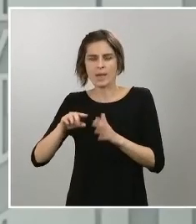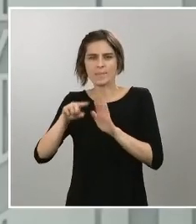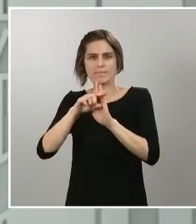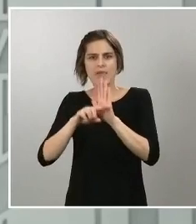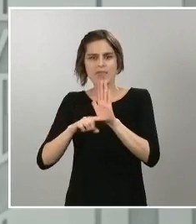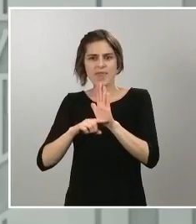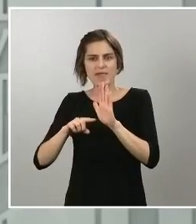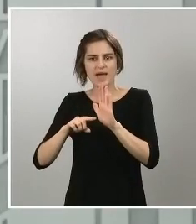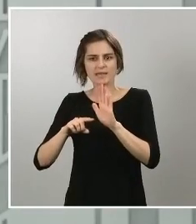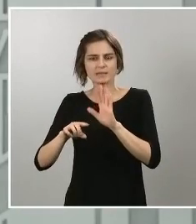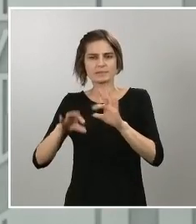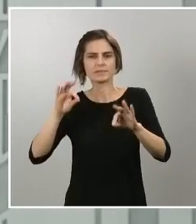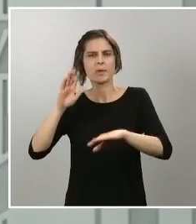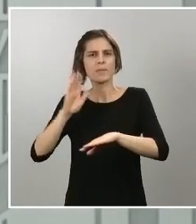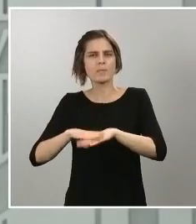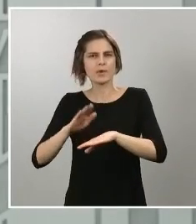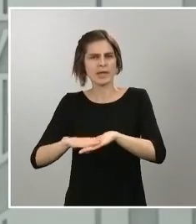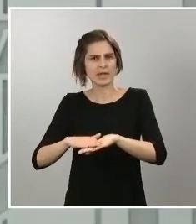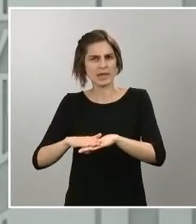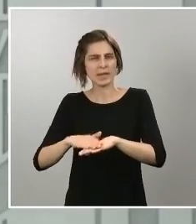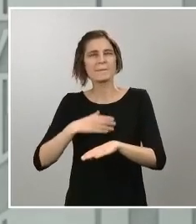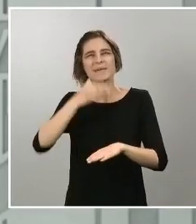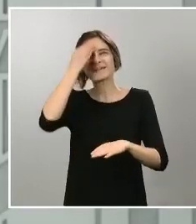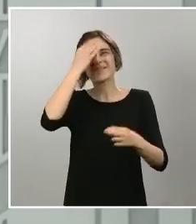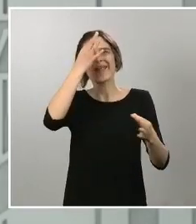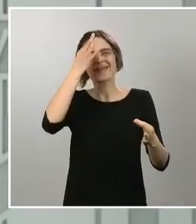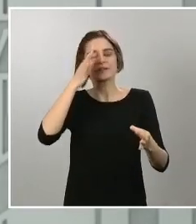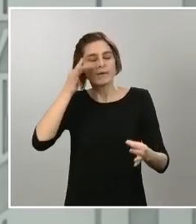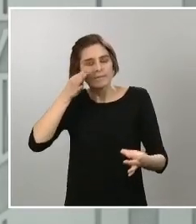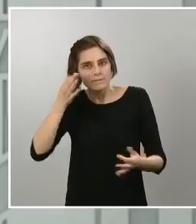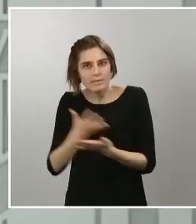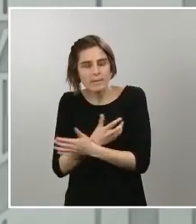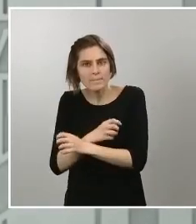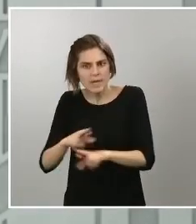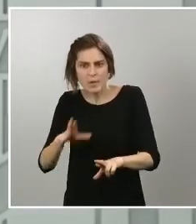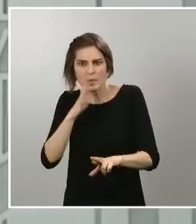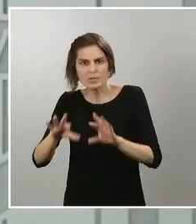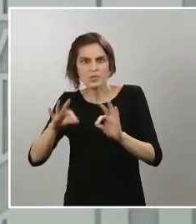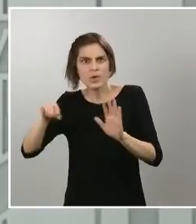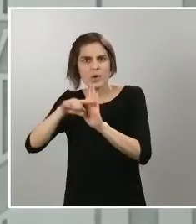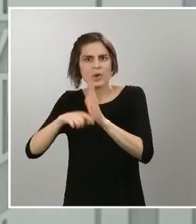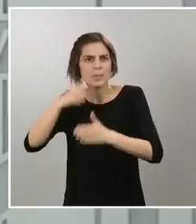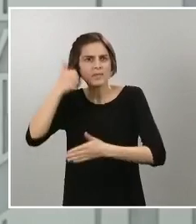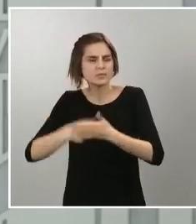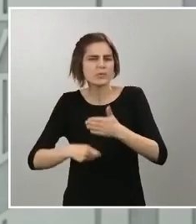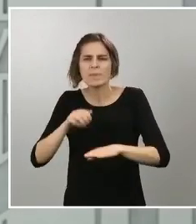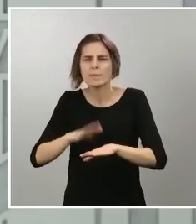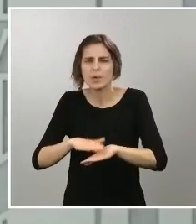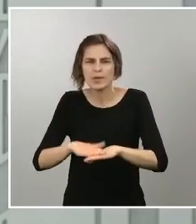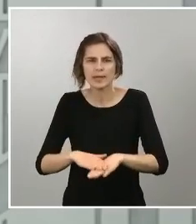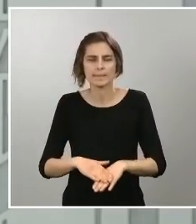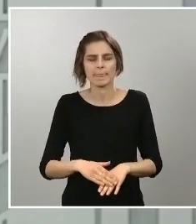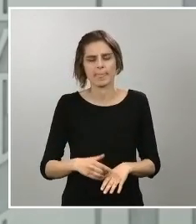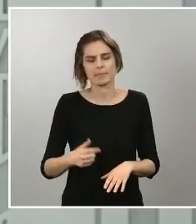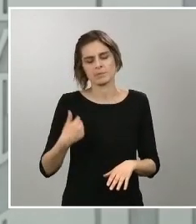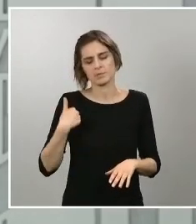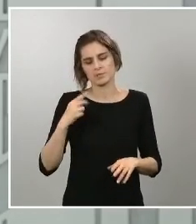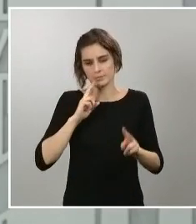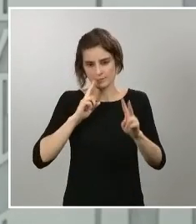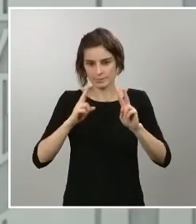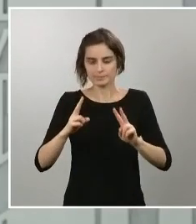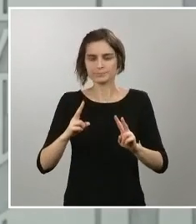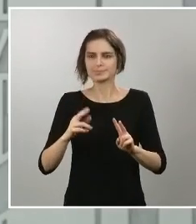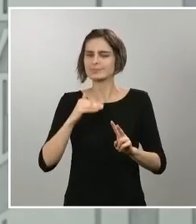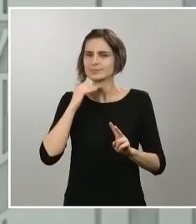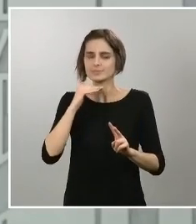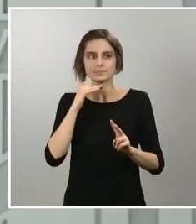querido explicarme la primera respuesta a esta pregunta pero insisto no no ha habido ninguna situación de alarma añadida que se haya planteado